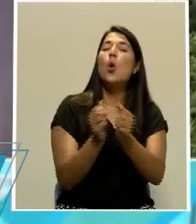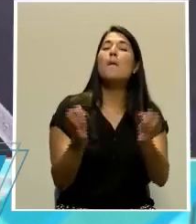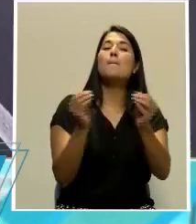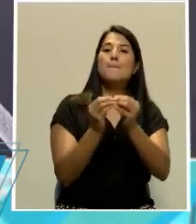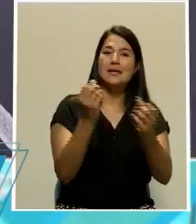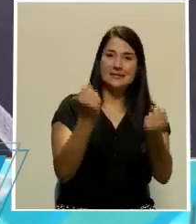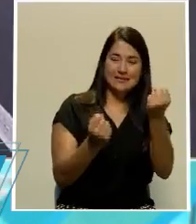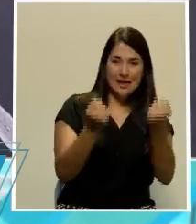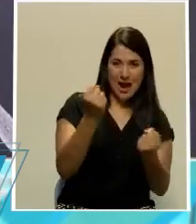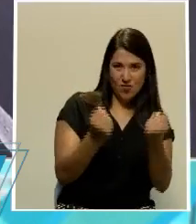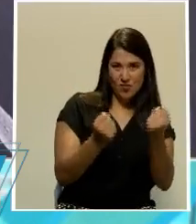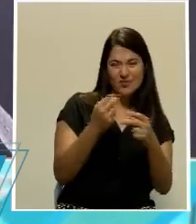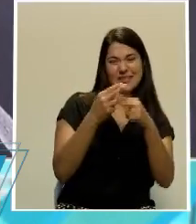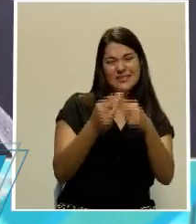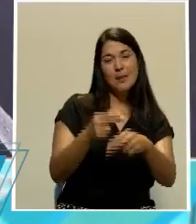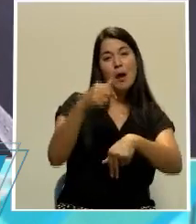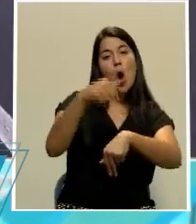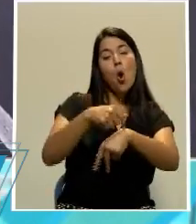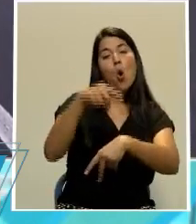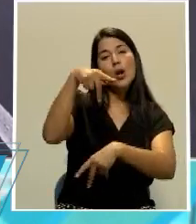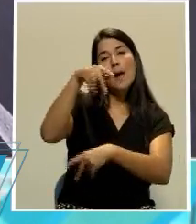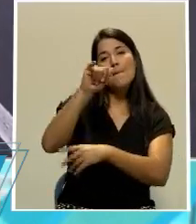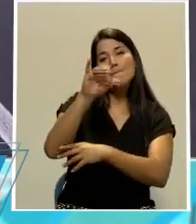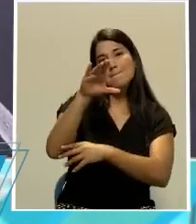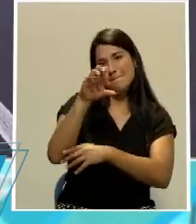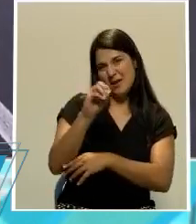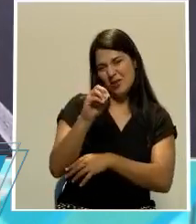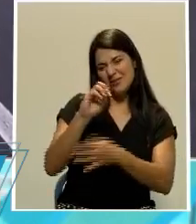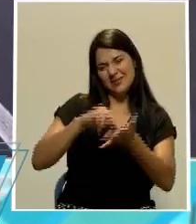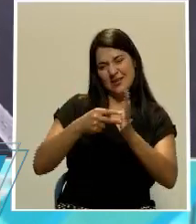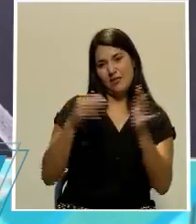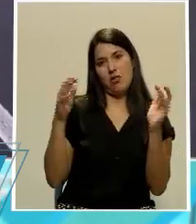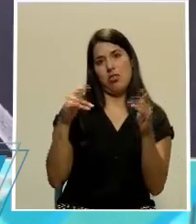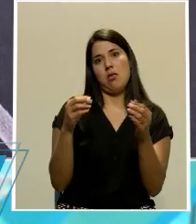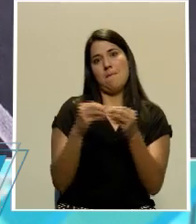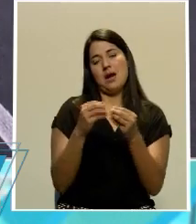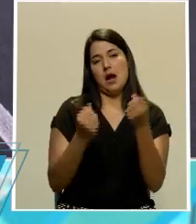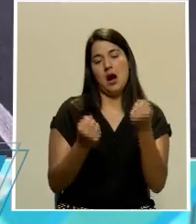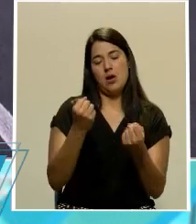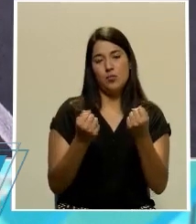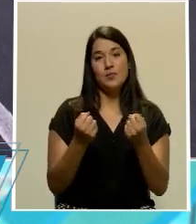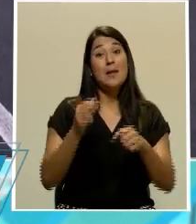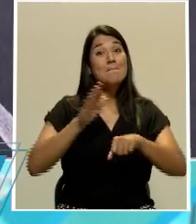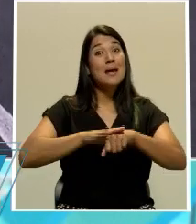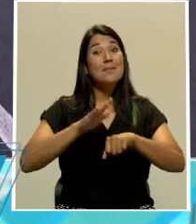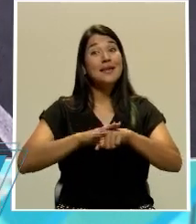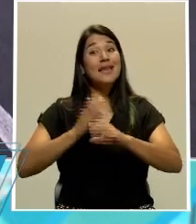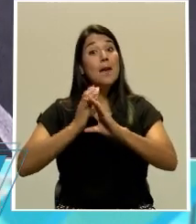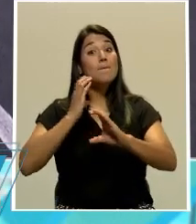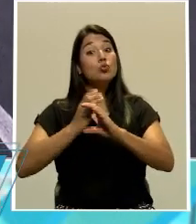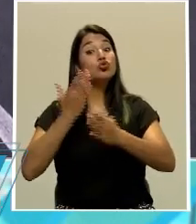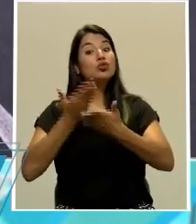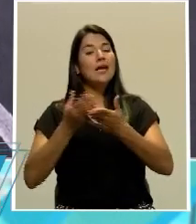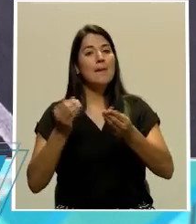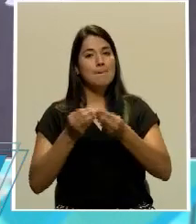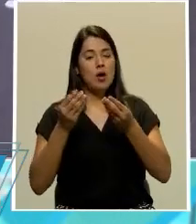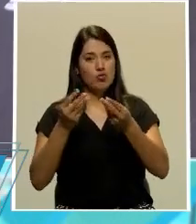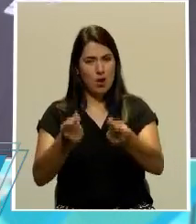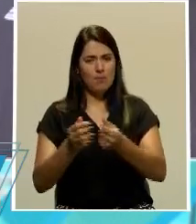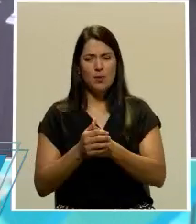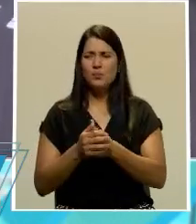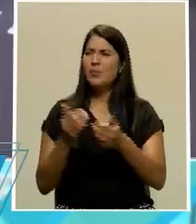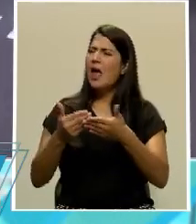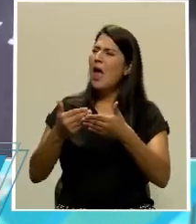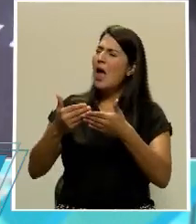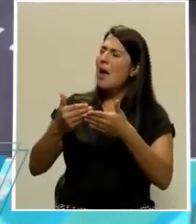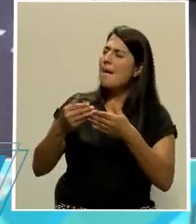zonas, y nos permite recuperar las unidades con mayor rapidez. Doña Silvia, muy rápido, tal vez si nos detalla lo que usted me decía ahora